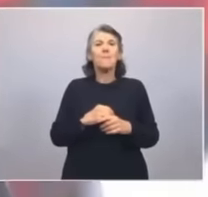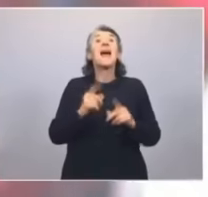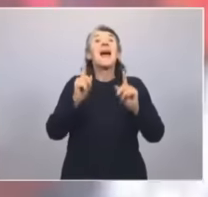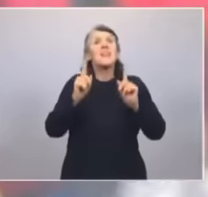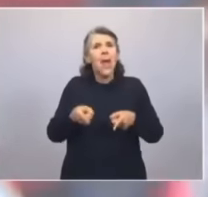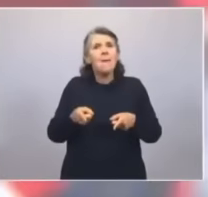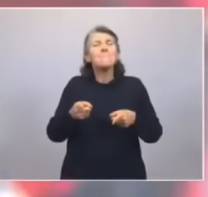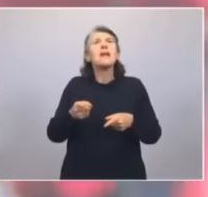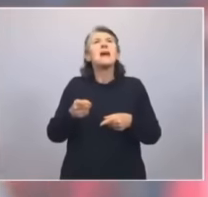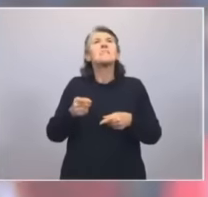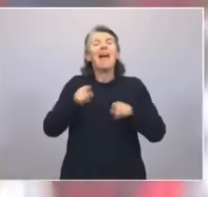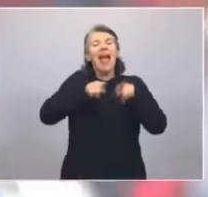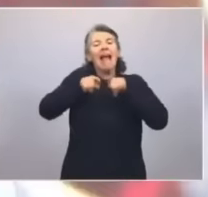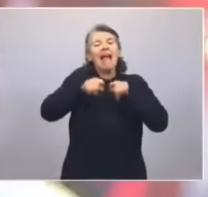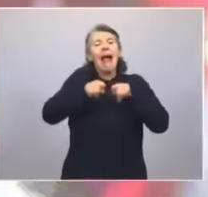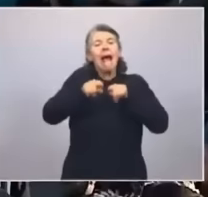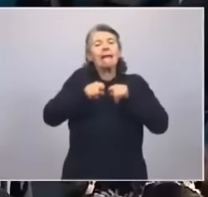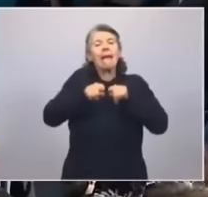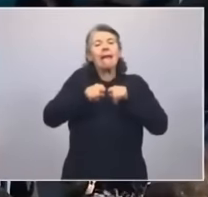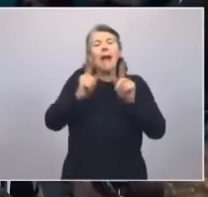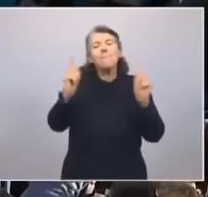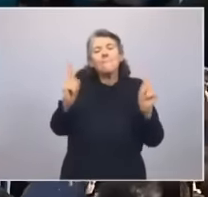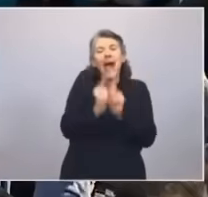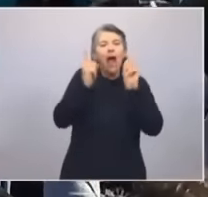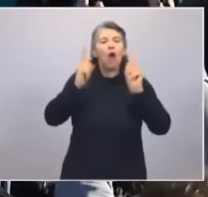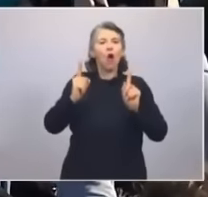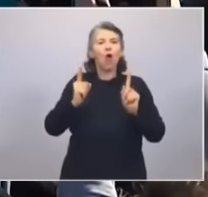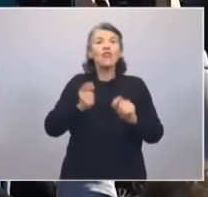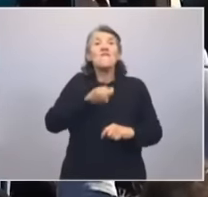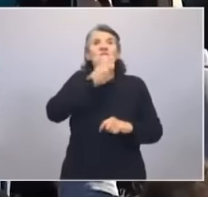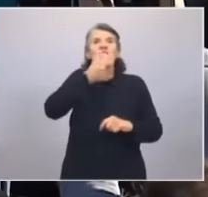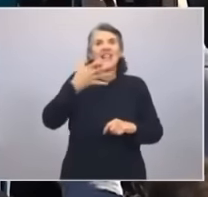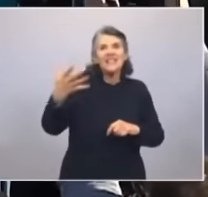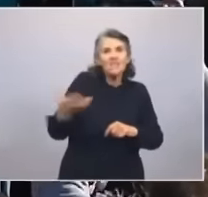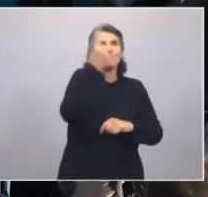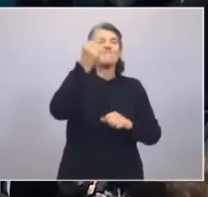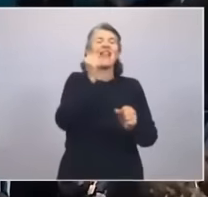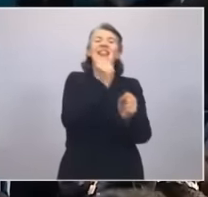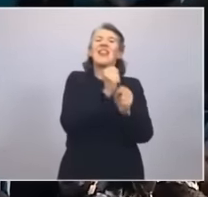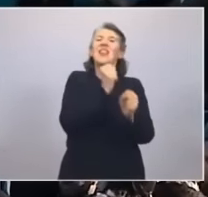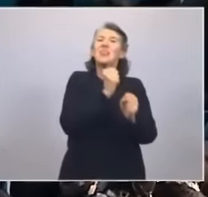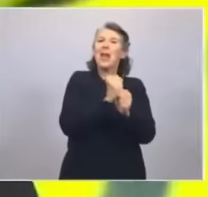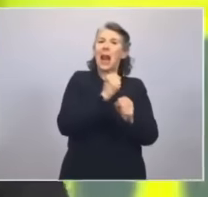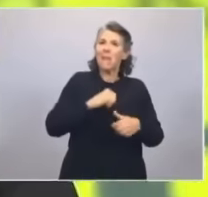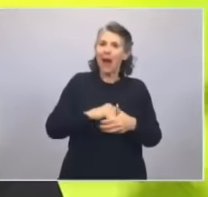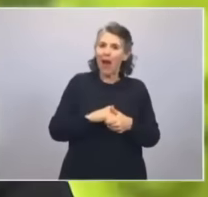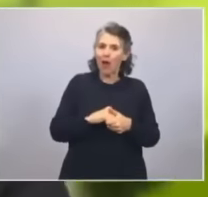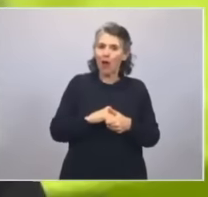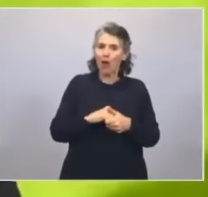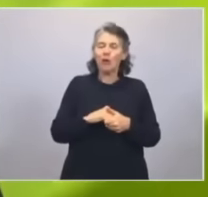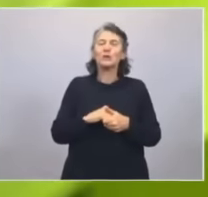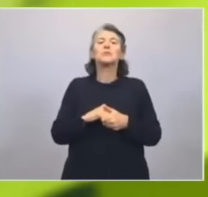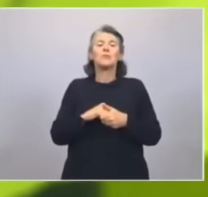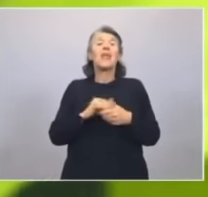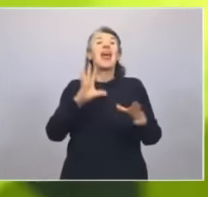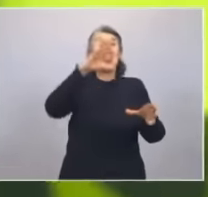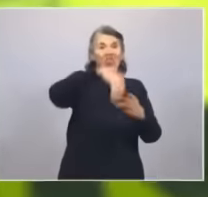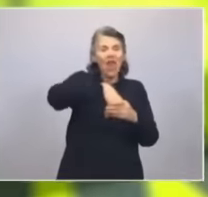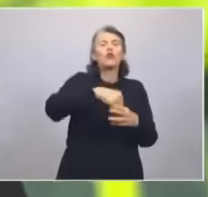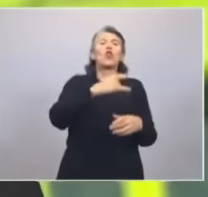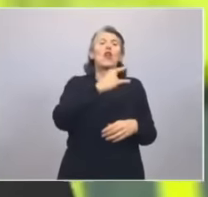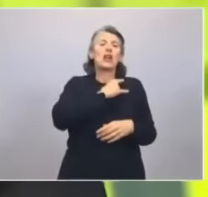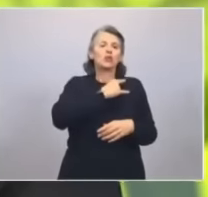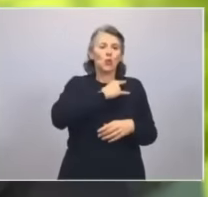cortas con salida laboral, con el nuevo mundo del trabajo expresado en el sistema universitario